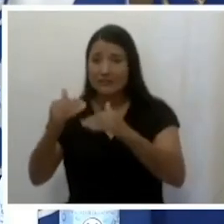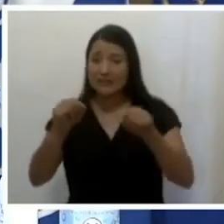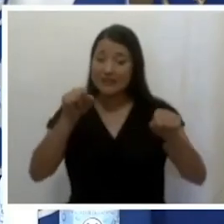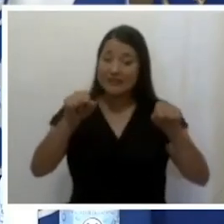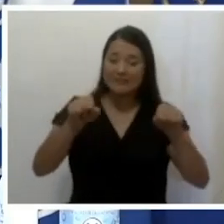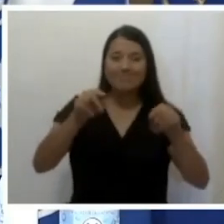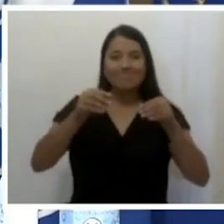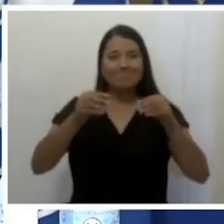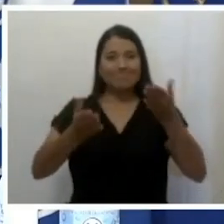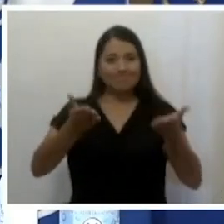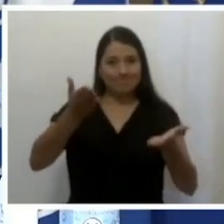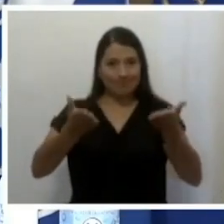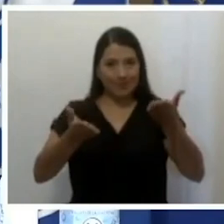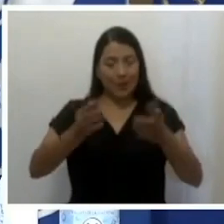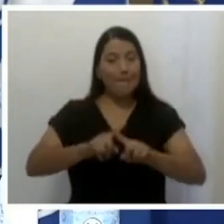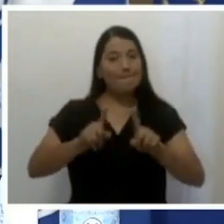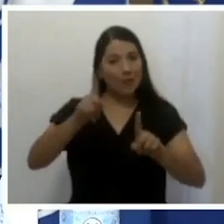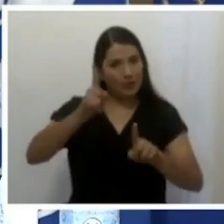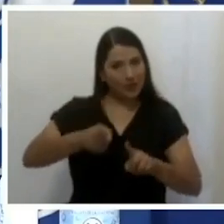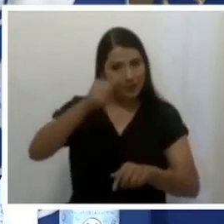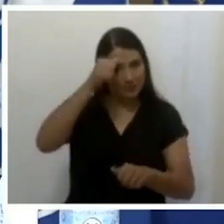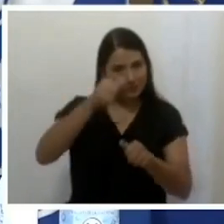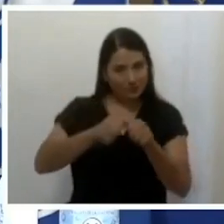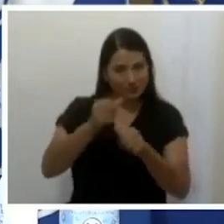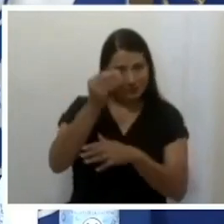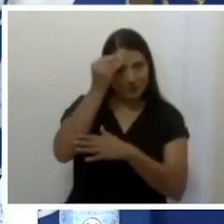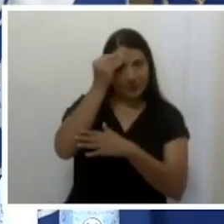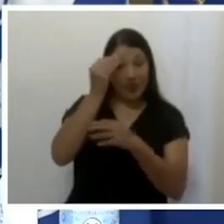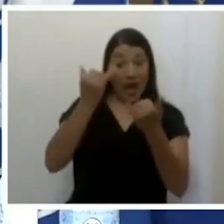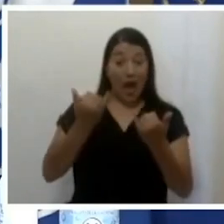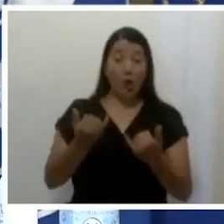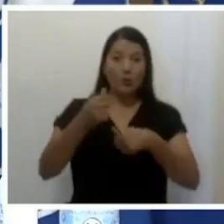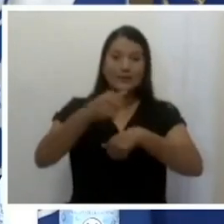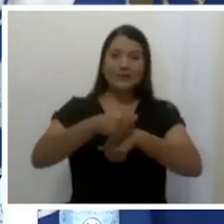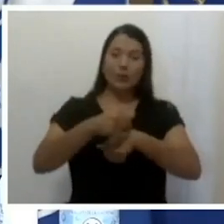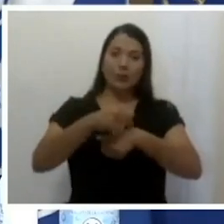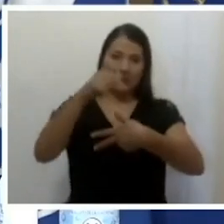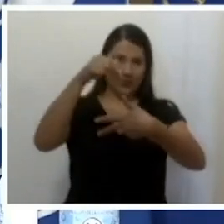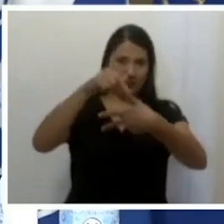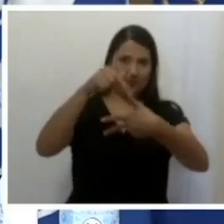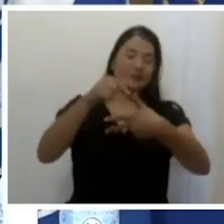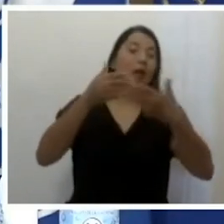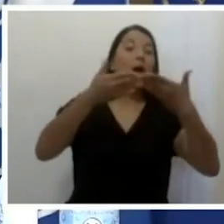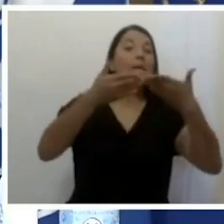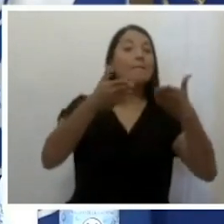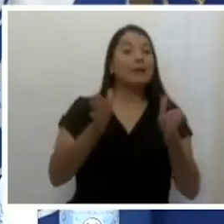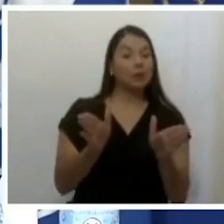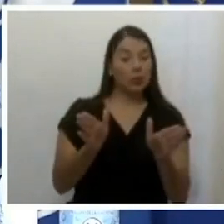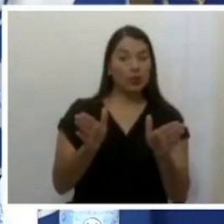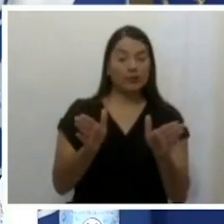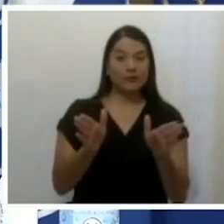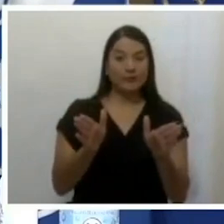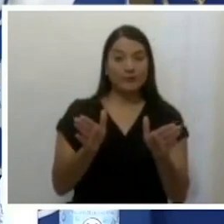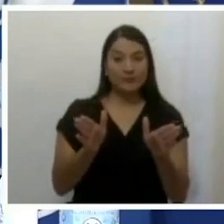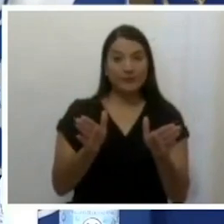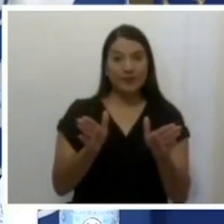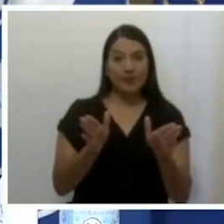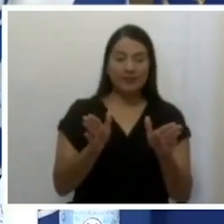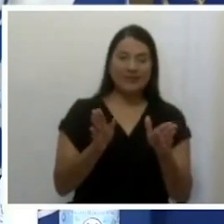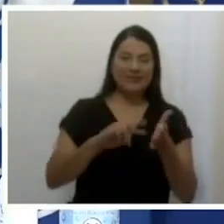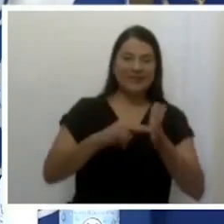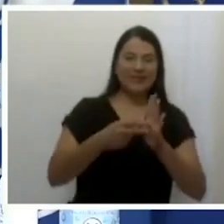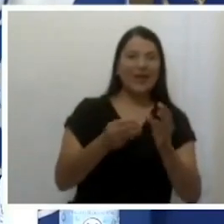Pero hay que tener eso muy en mente. En este momento, la apertura ya inició.